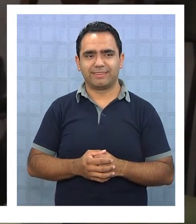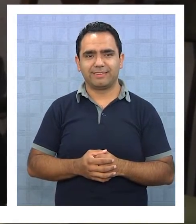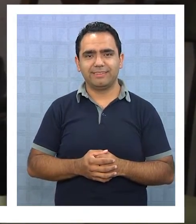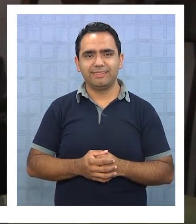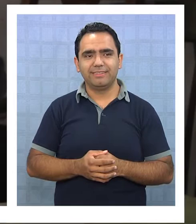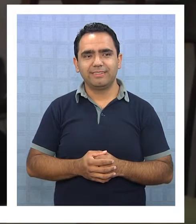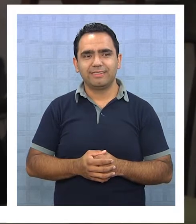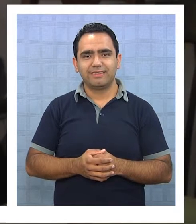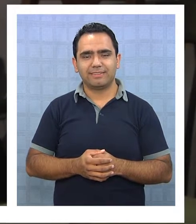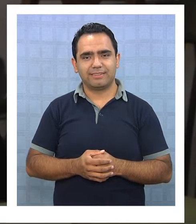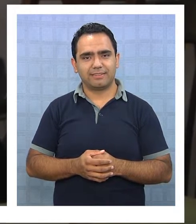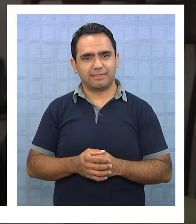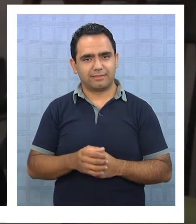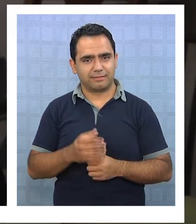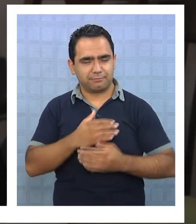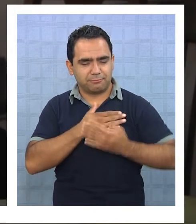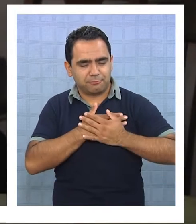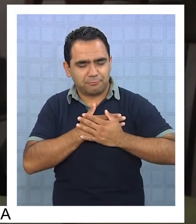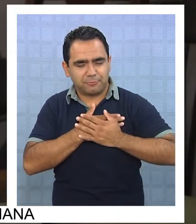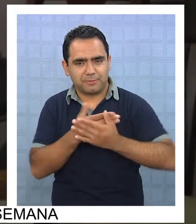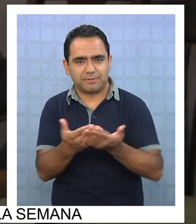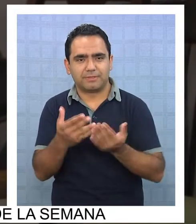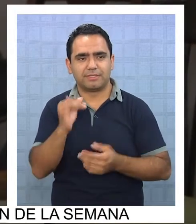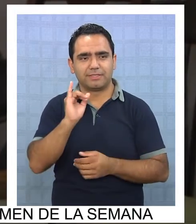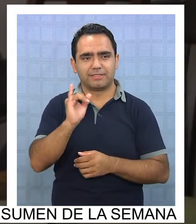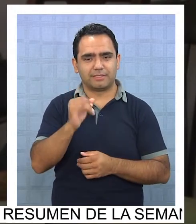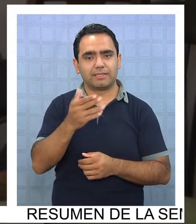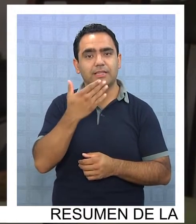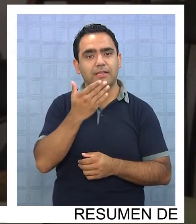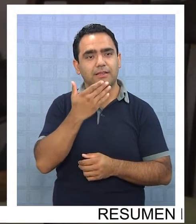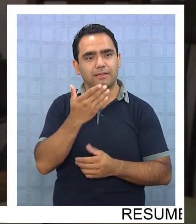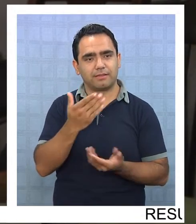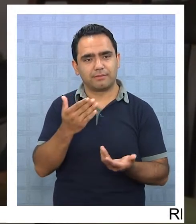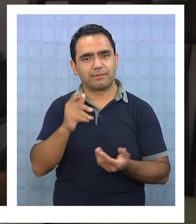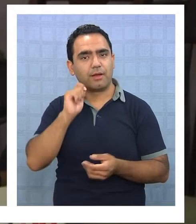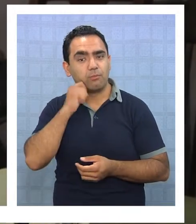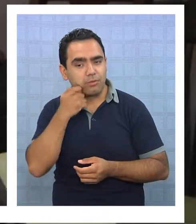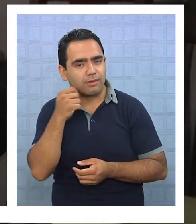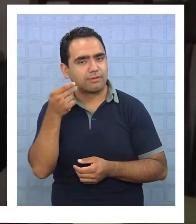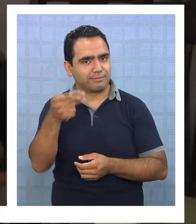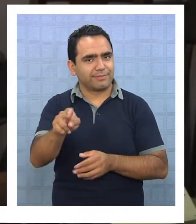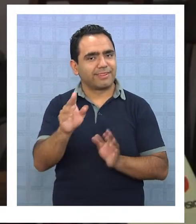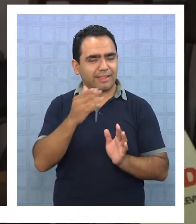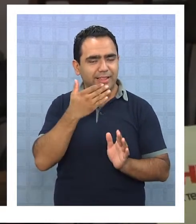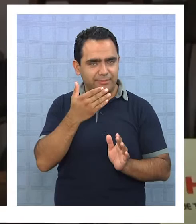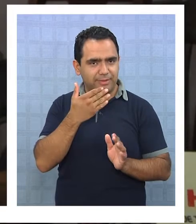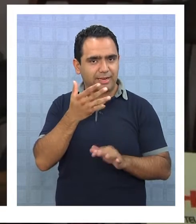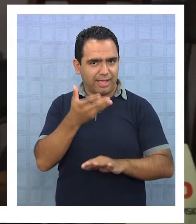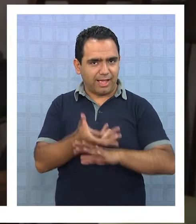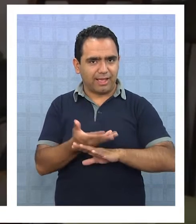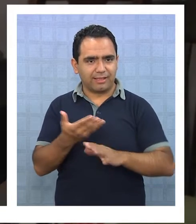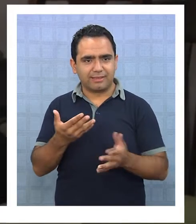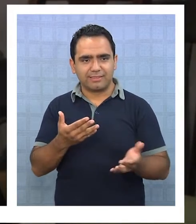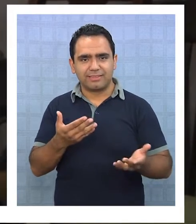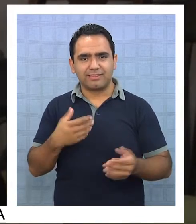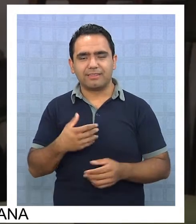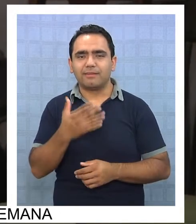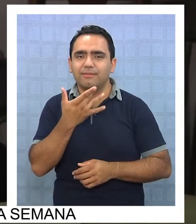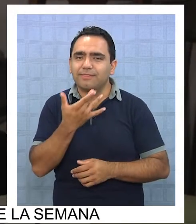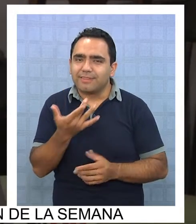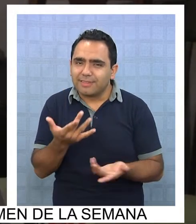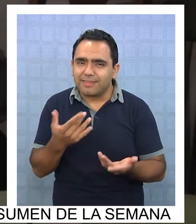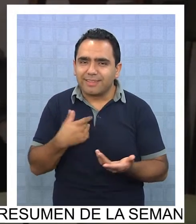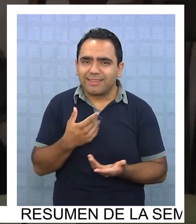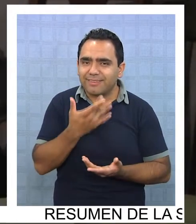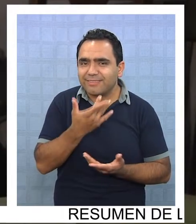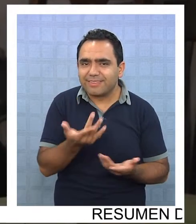Regalón Yo le digo sobrenombre. Ah, el diablo le dice. El diablo. Oye, ¿por qué? Muy